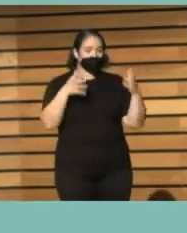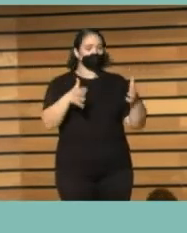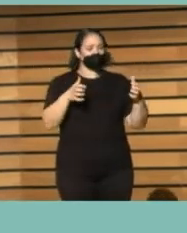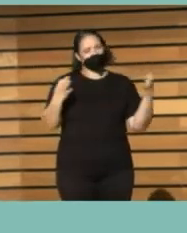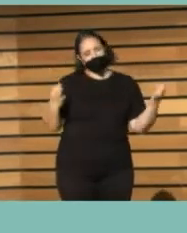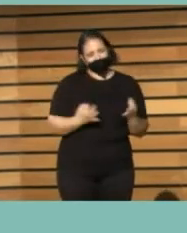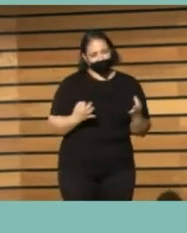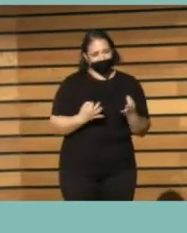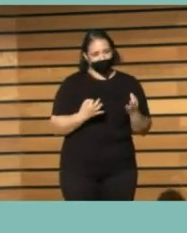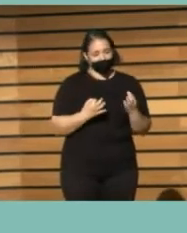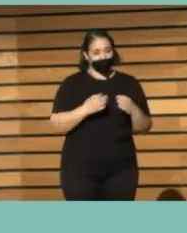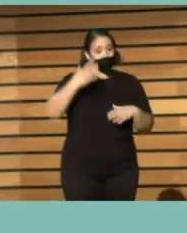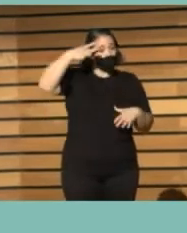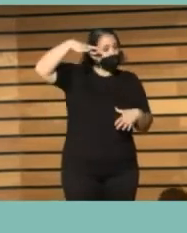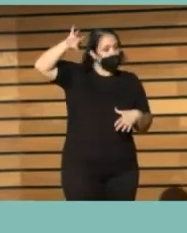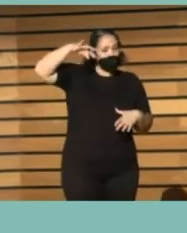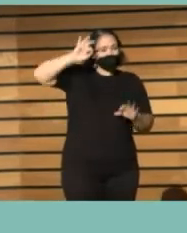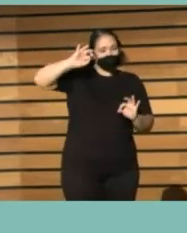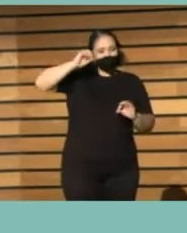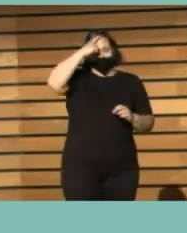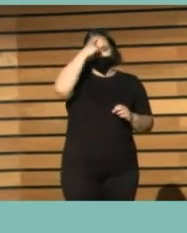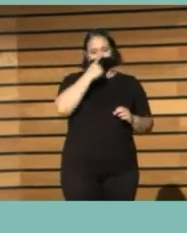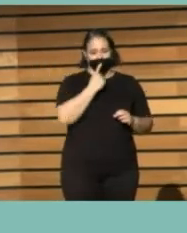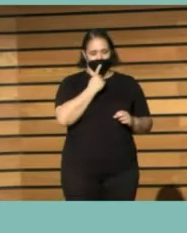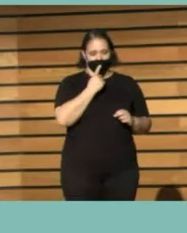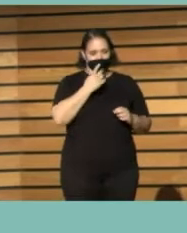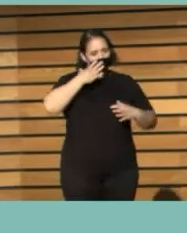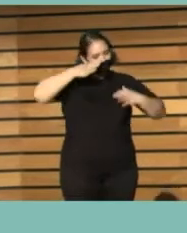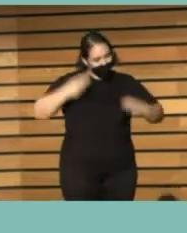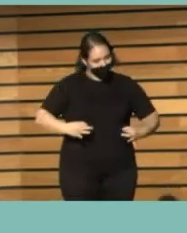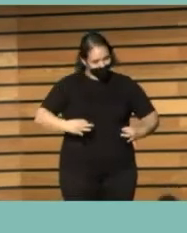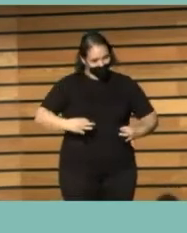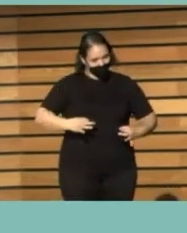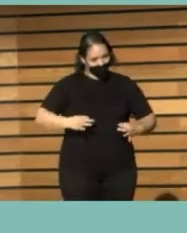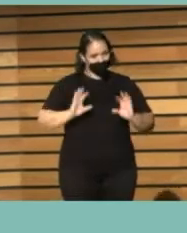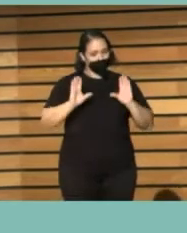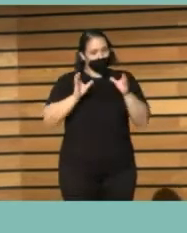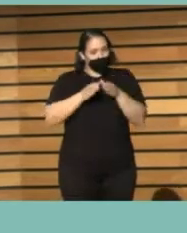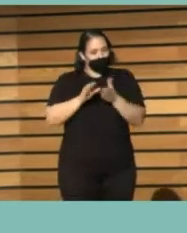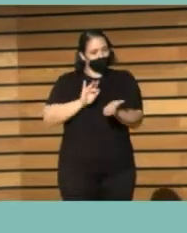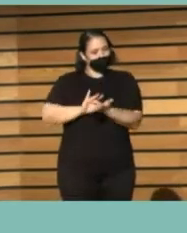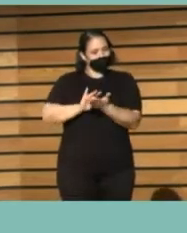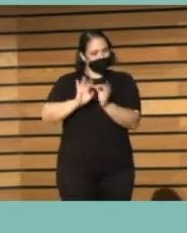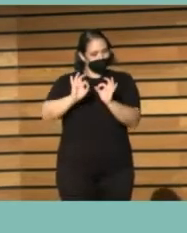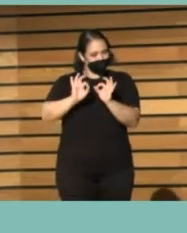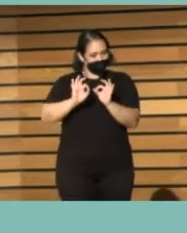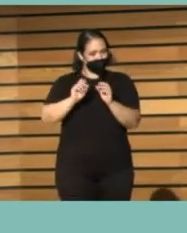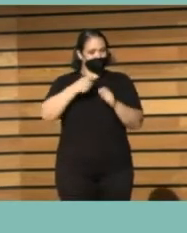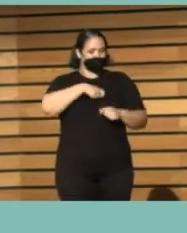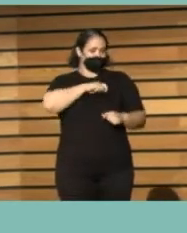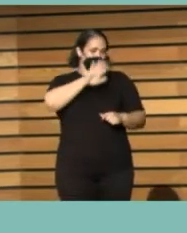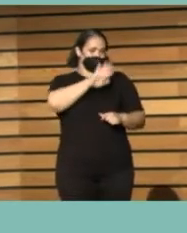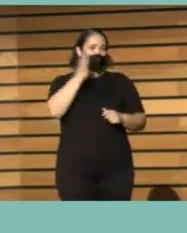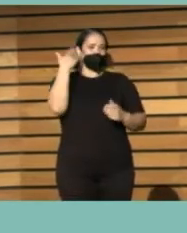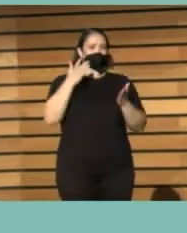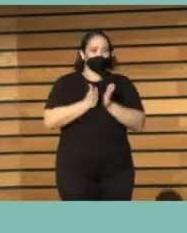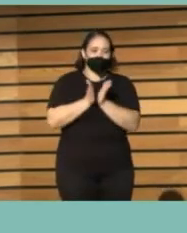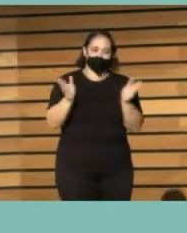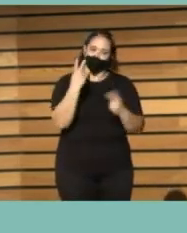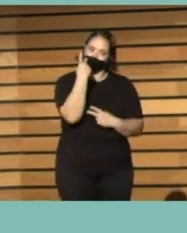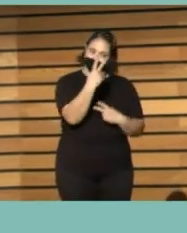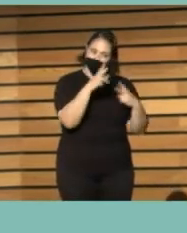obtener una única imagen fiable y única del conjunto de sector de bibliotecas públicas en España, porque antes había dos.